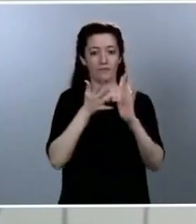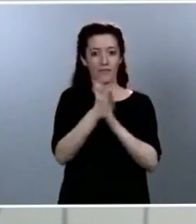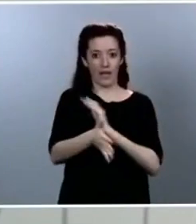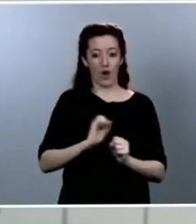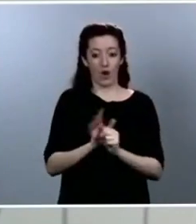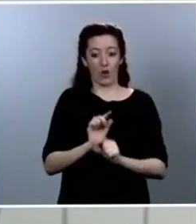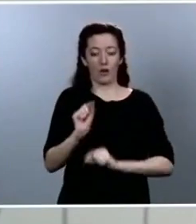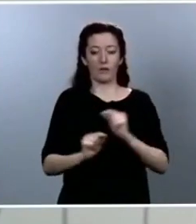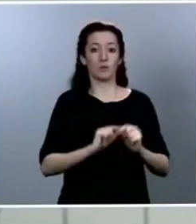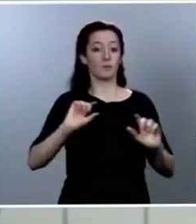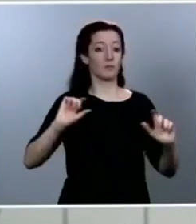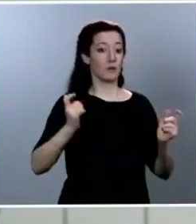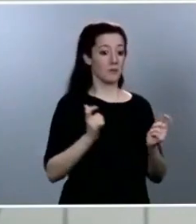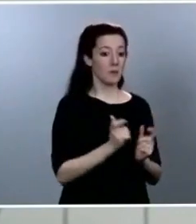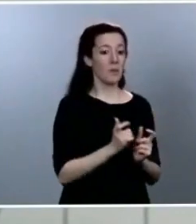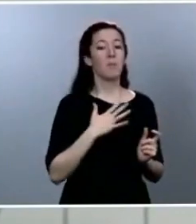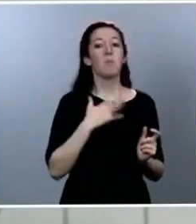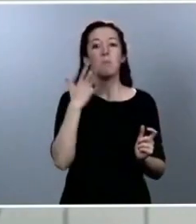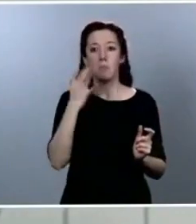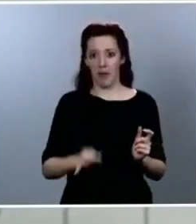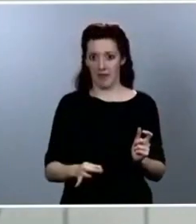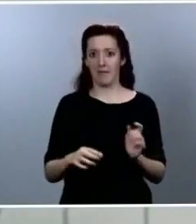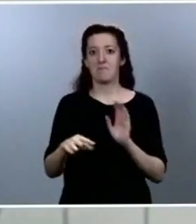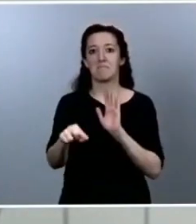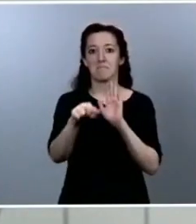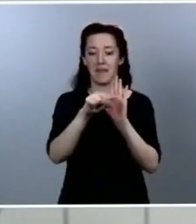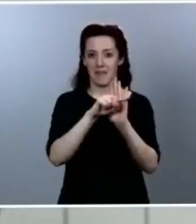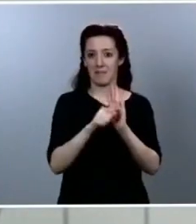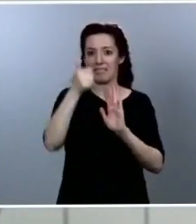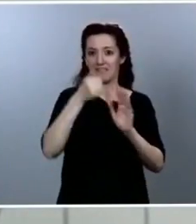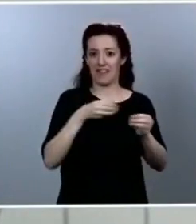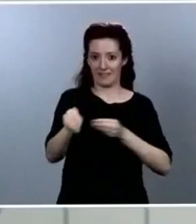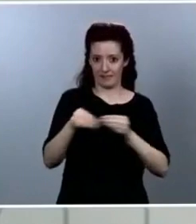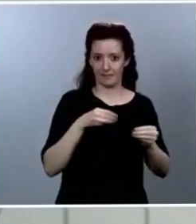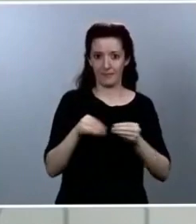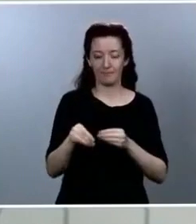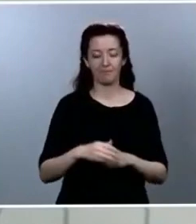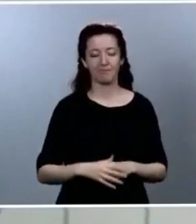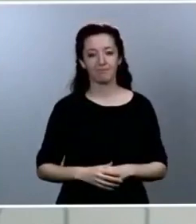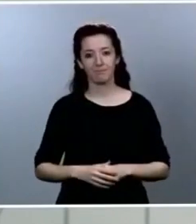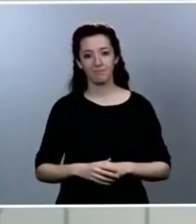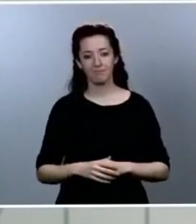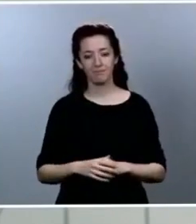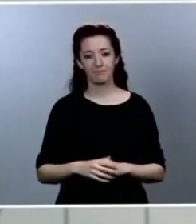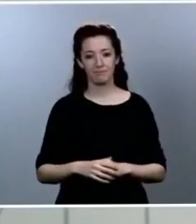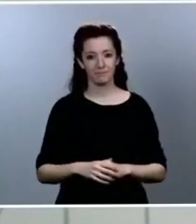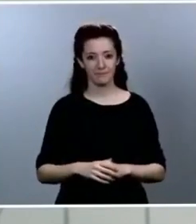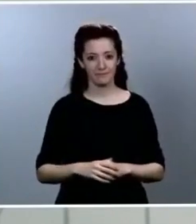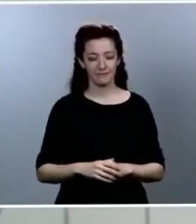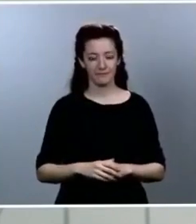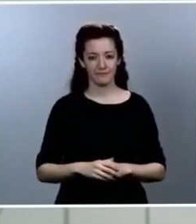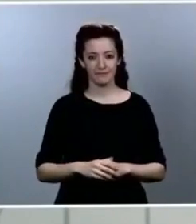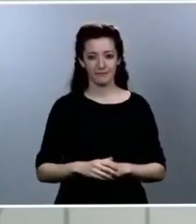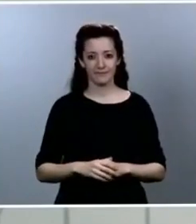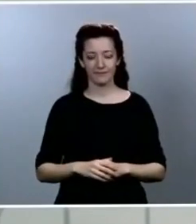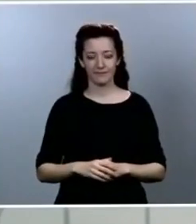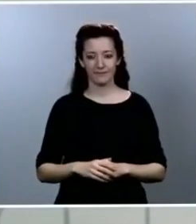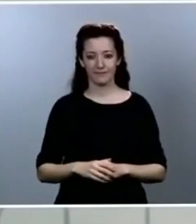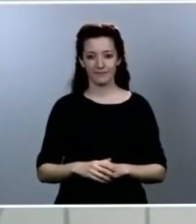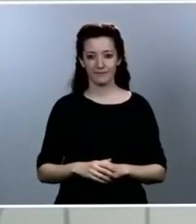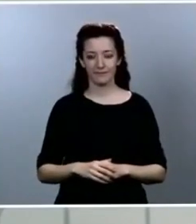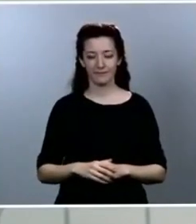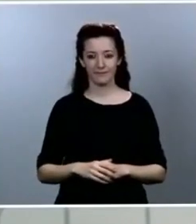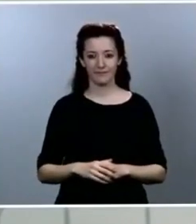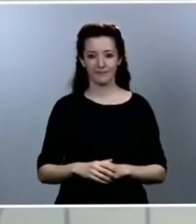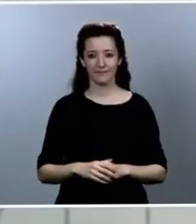En todo caso, mientras seguimos las semanas inmediatas en confinamiento general y